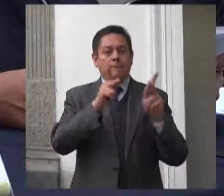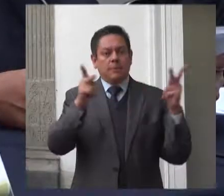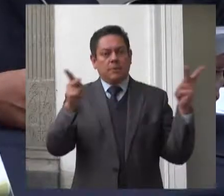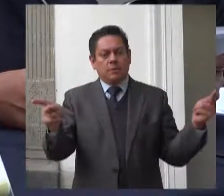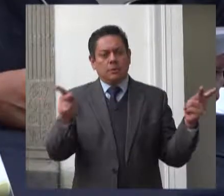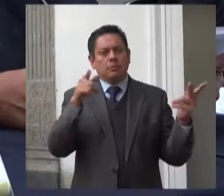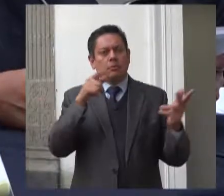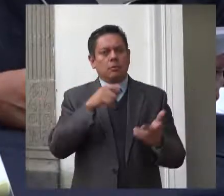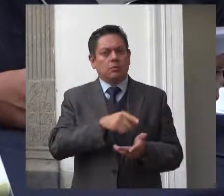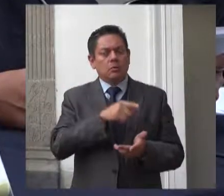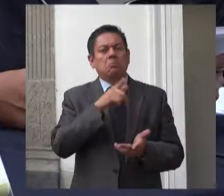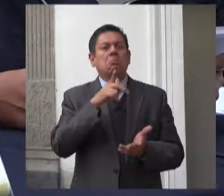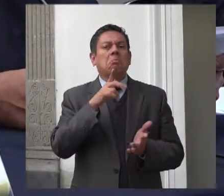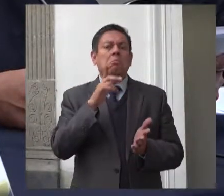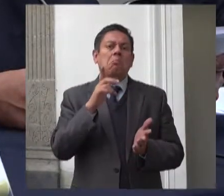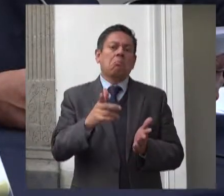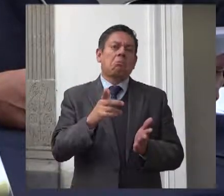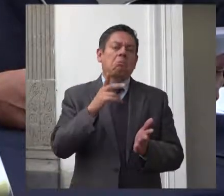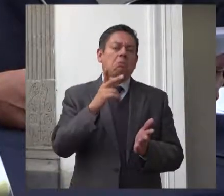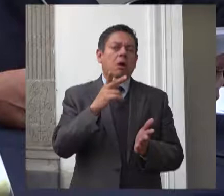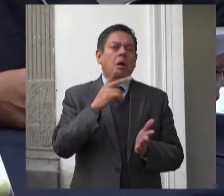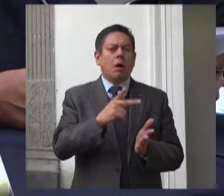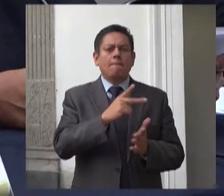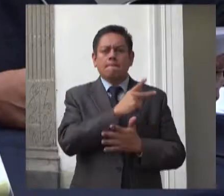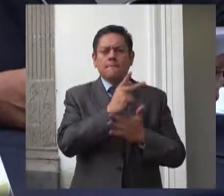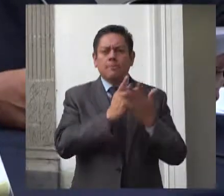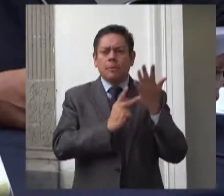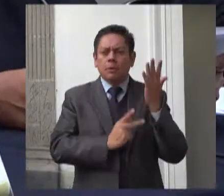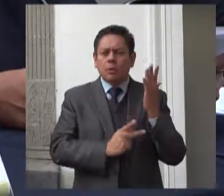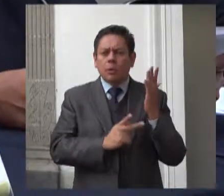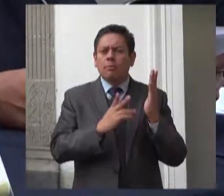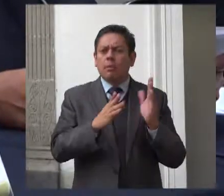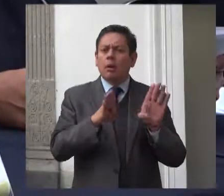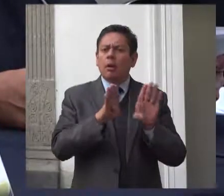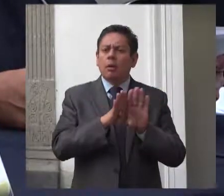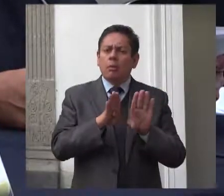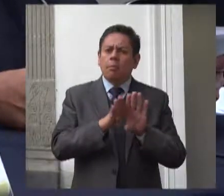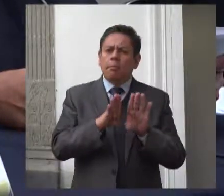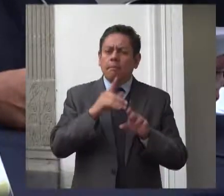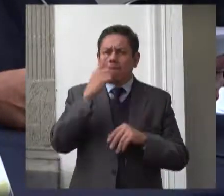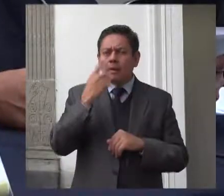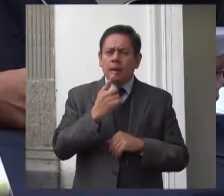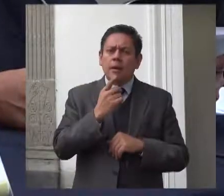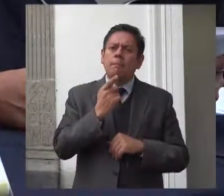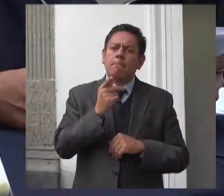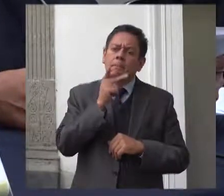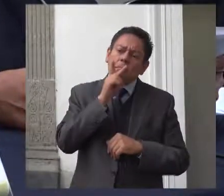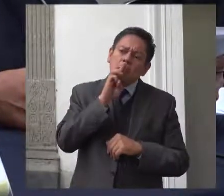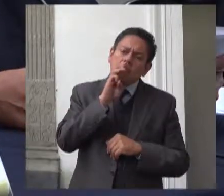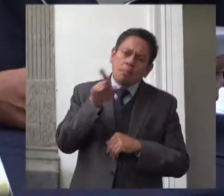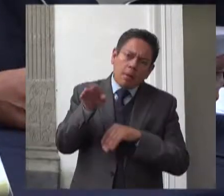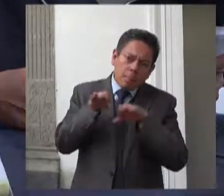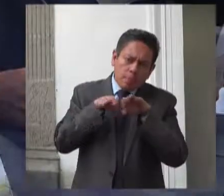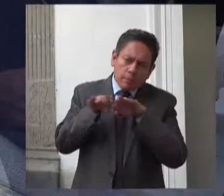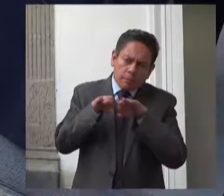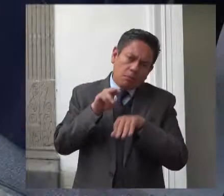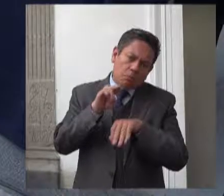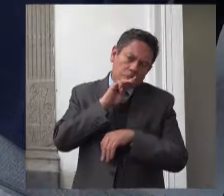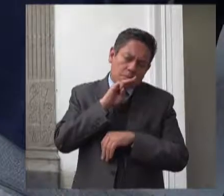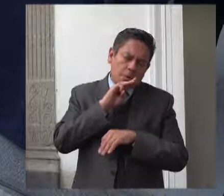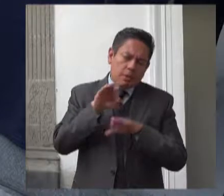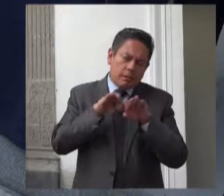las reglas de operación del Programa de Apoyo al Bienestar de las Niñas y Niños, Hijos de Madres